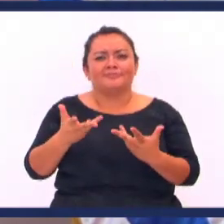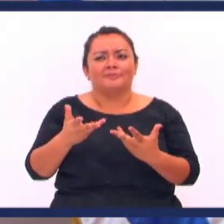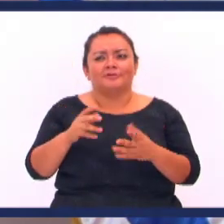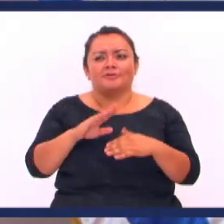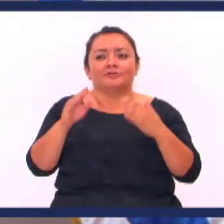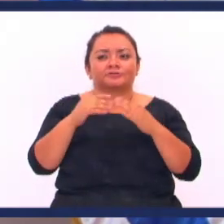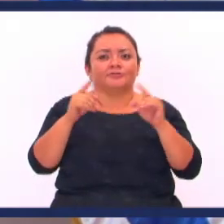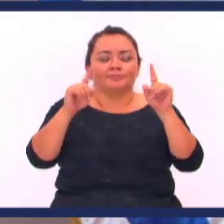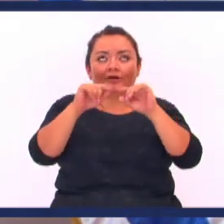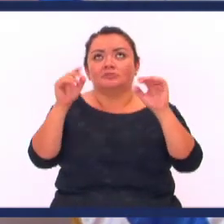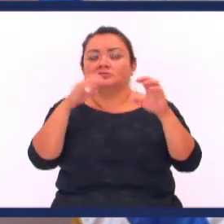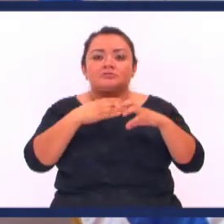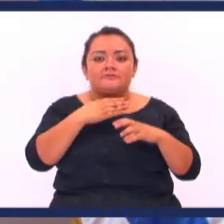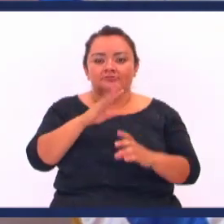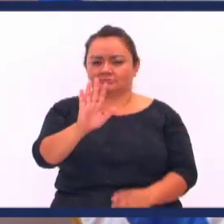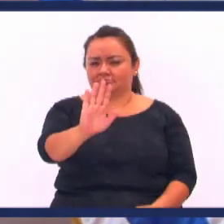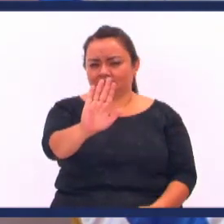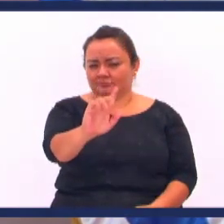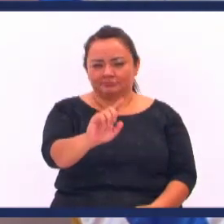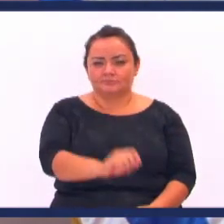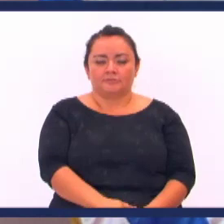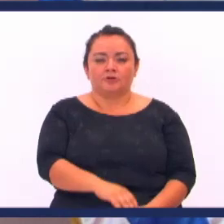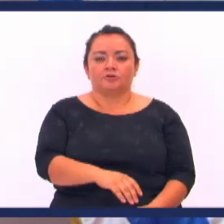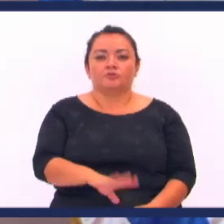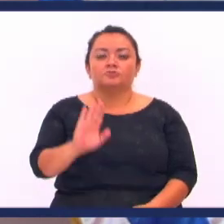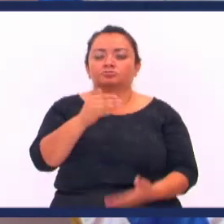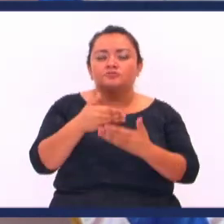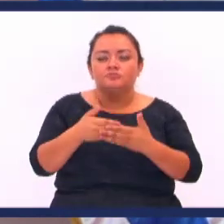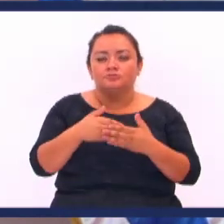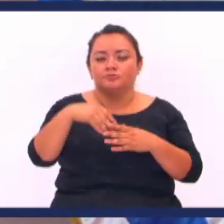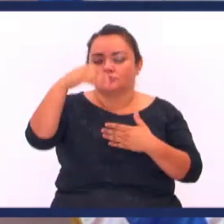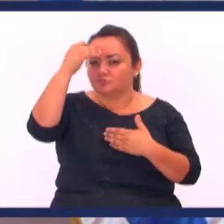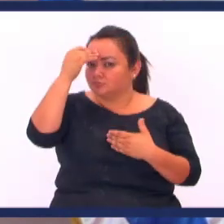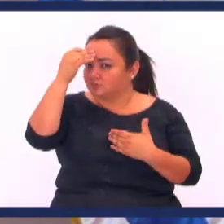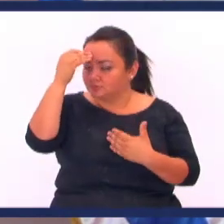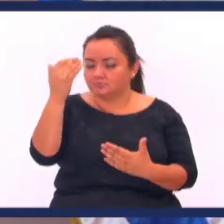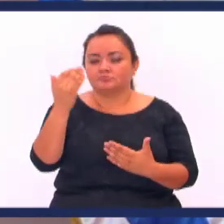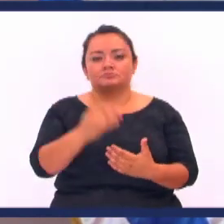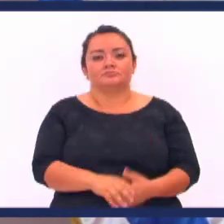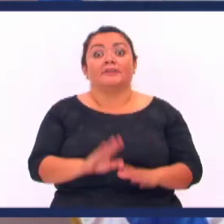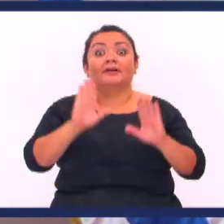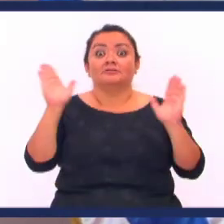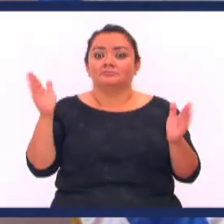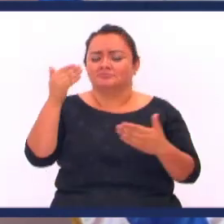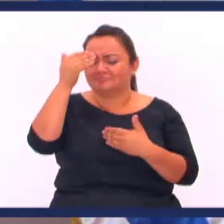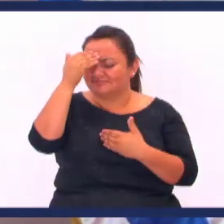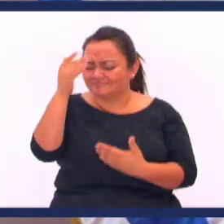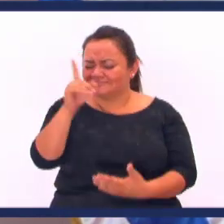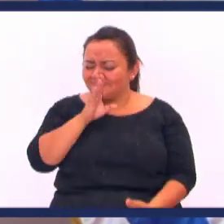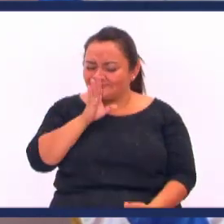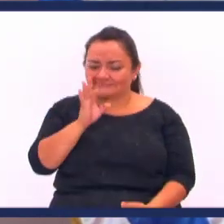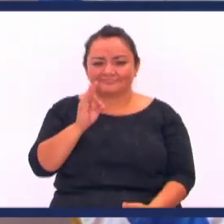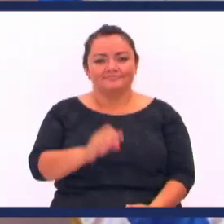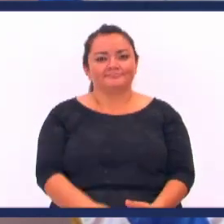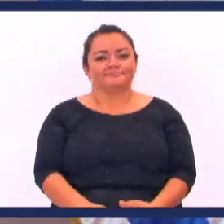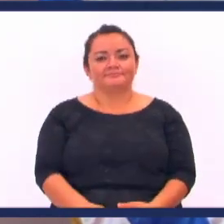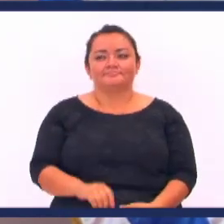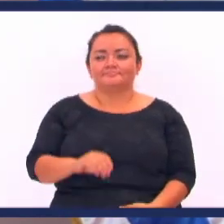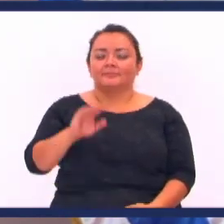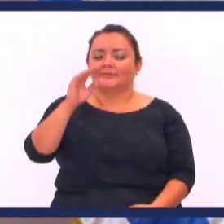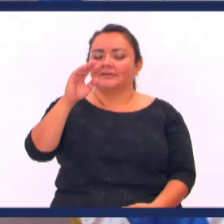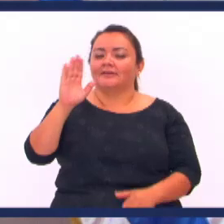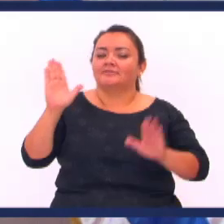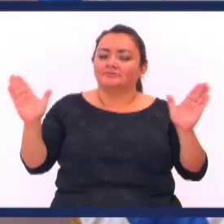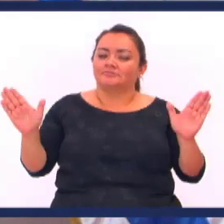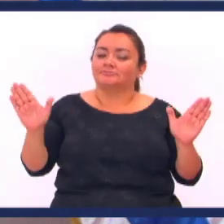Todo el mundo Me lo pone aquí Bien complicado No hombre Su hijo era obediente Su hijo era sumiso Su